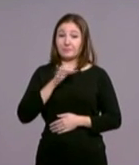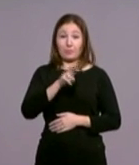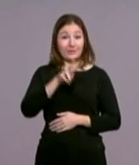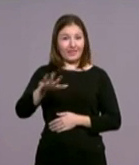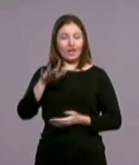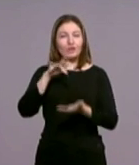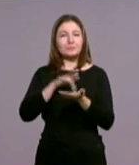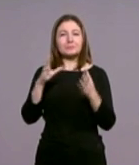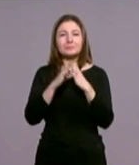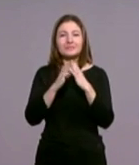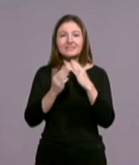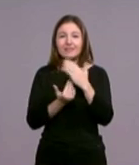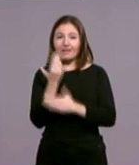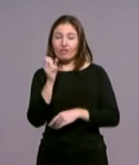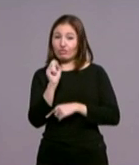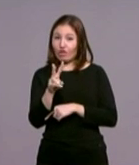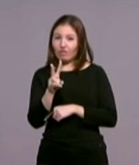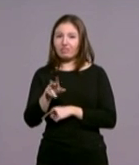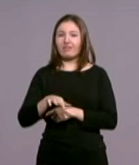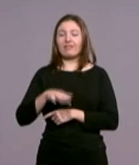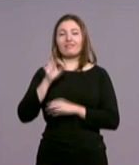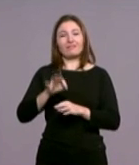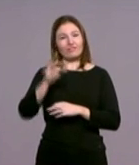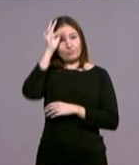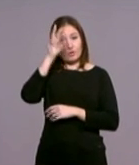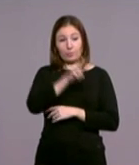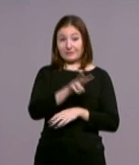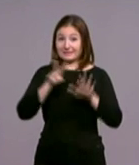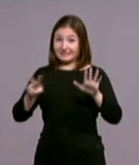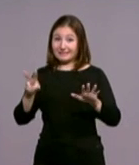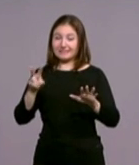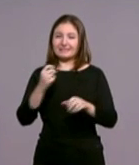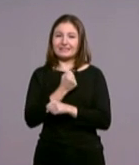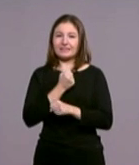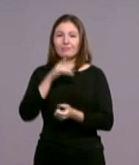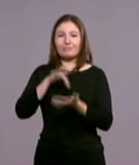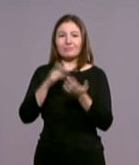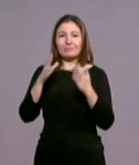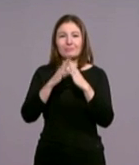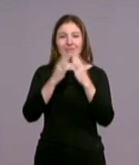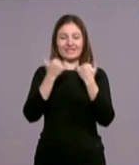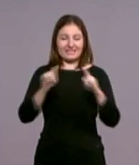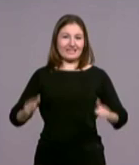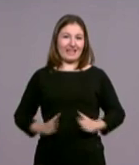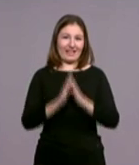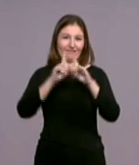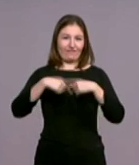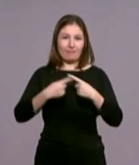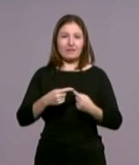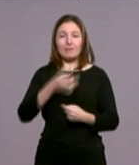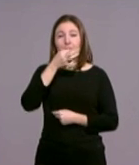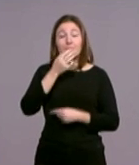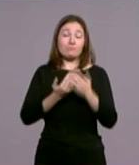presidirá la Eucaristía de las 12 del mediodía y el domingo 27 de diciembre, festividad litúrgica de la Sagrada Familia de la Misa, también a las 12 del